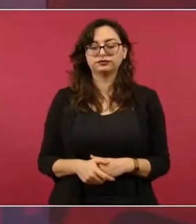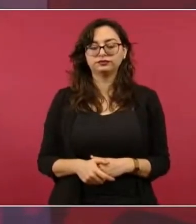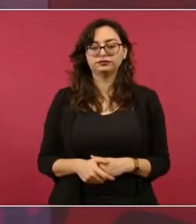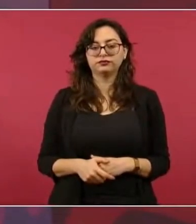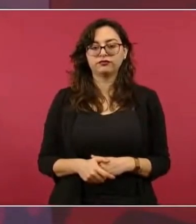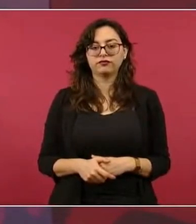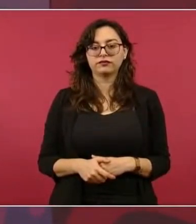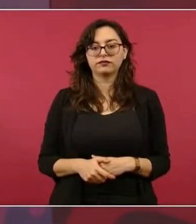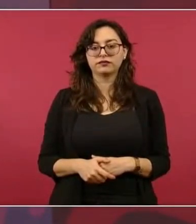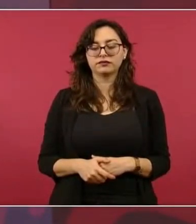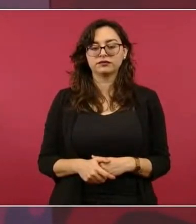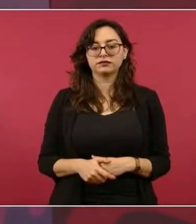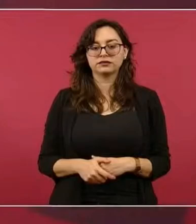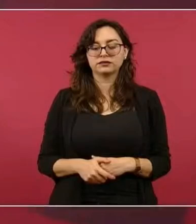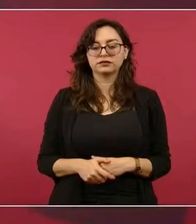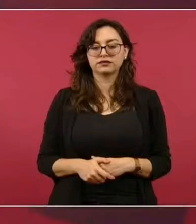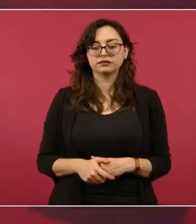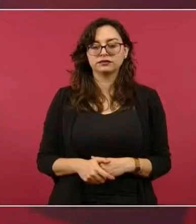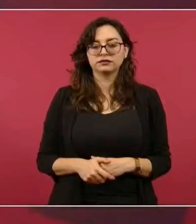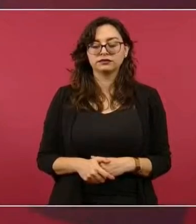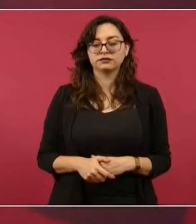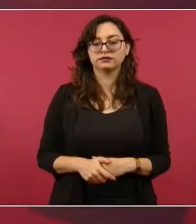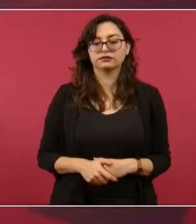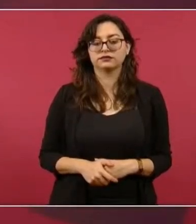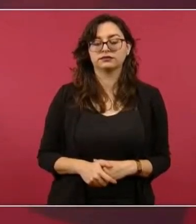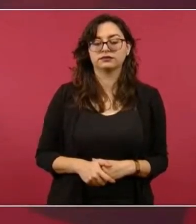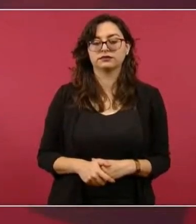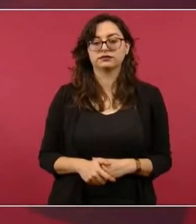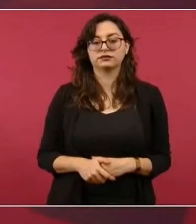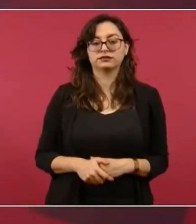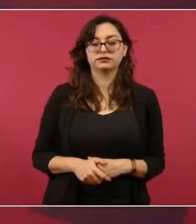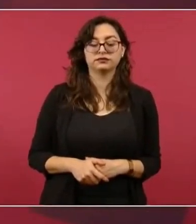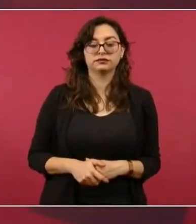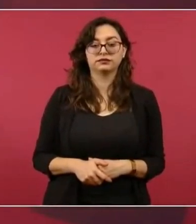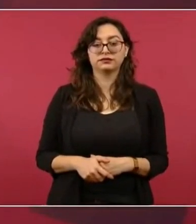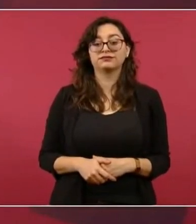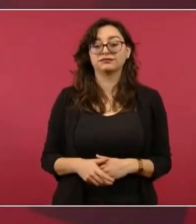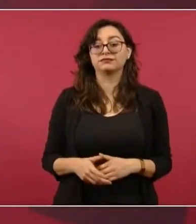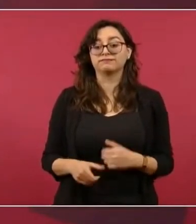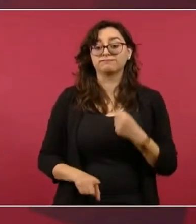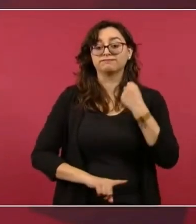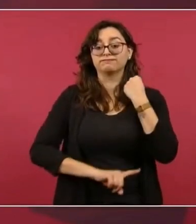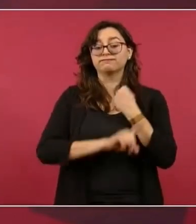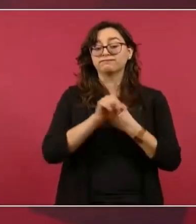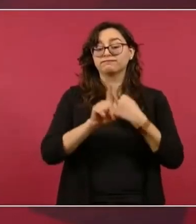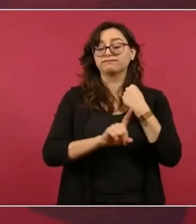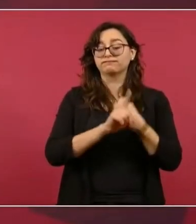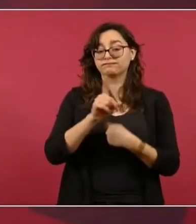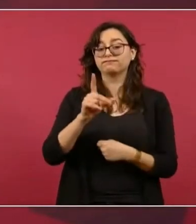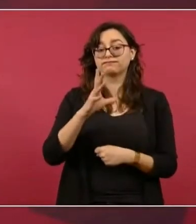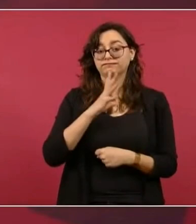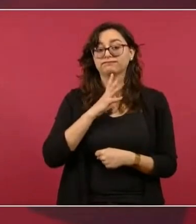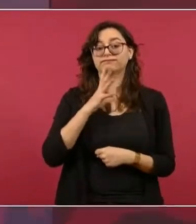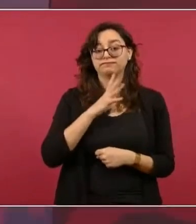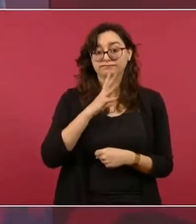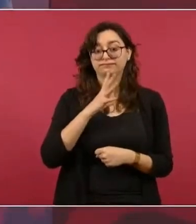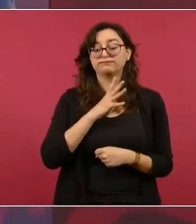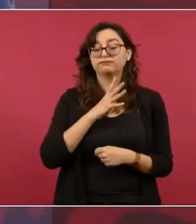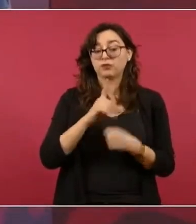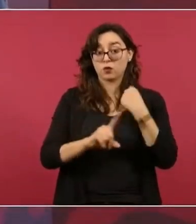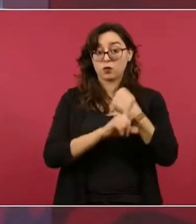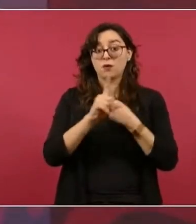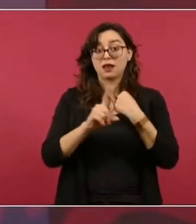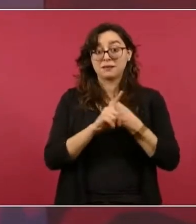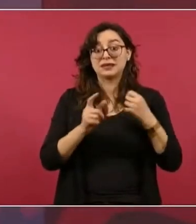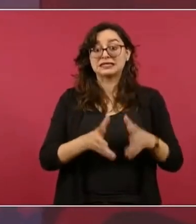actuando porque son muchos los problemas, ahora sí que grandes y graves